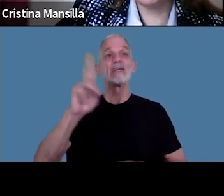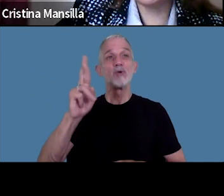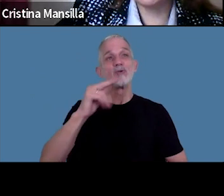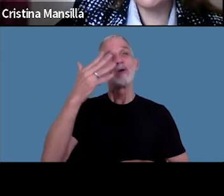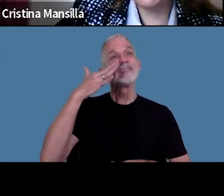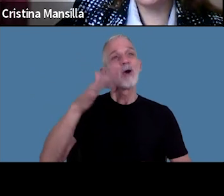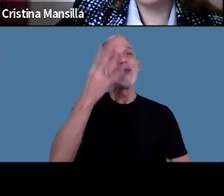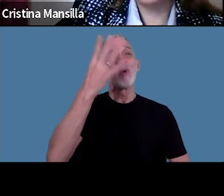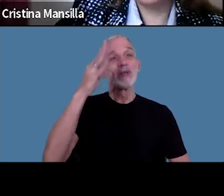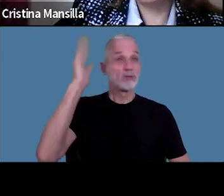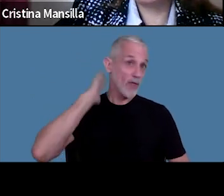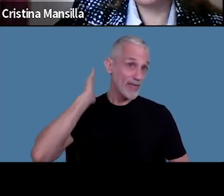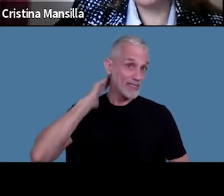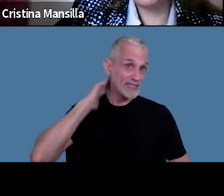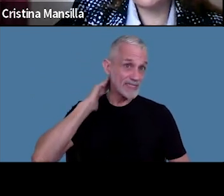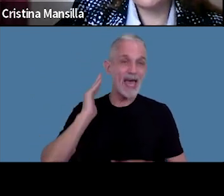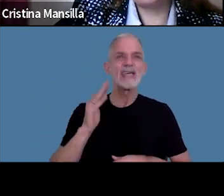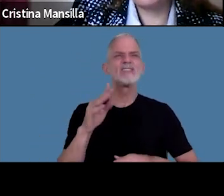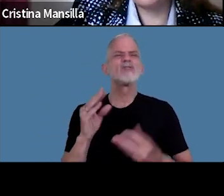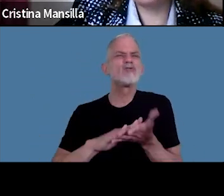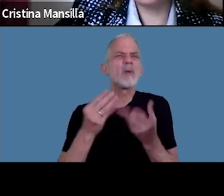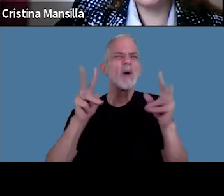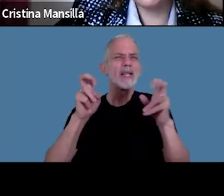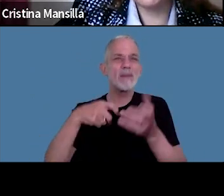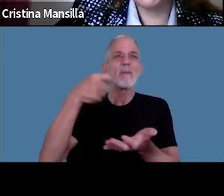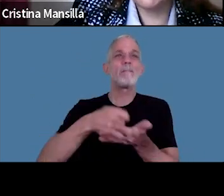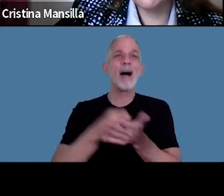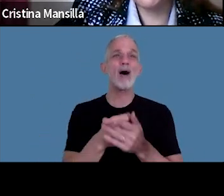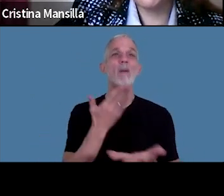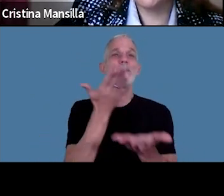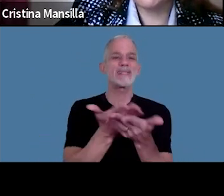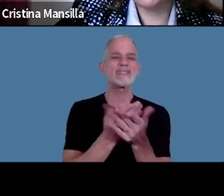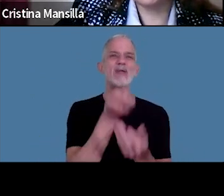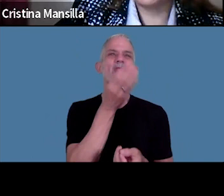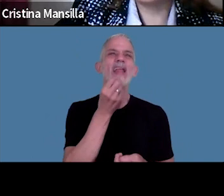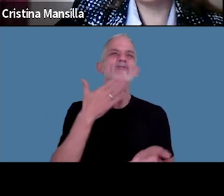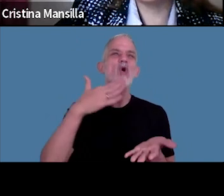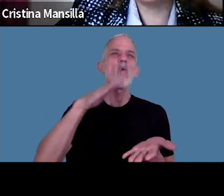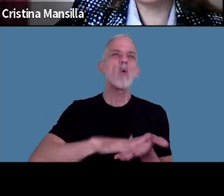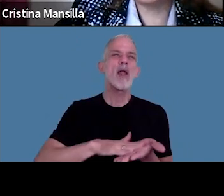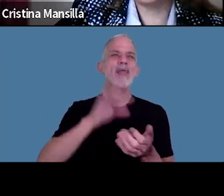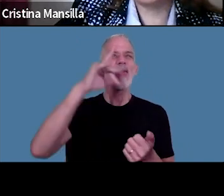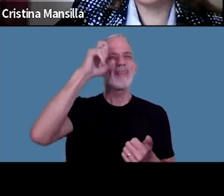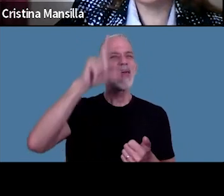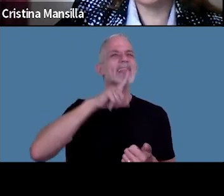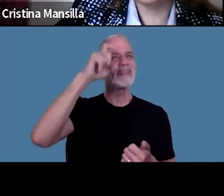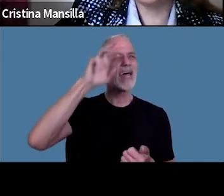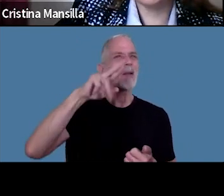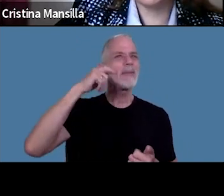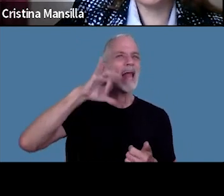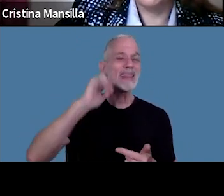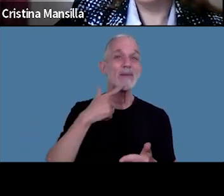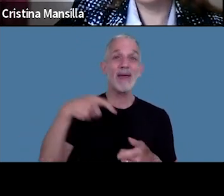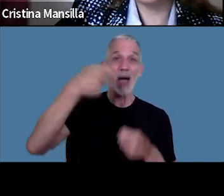.416 vinculada al pago y presentación de declaraciones juradas determinativas de aportes y